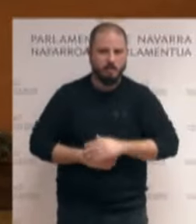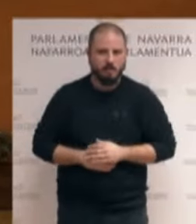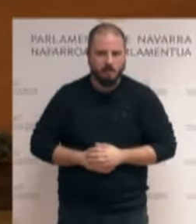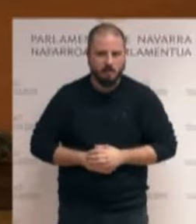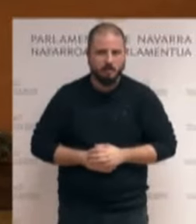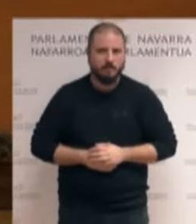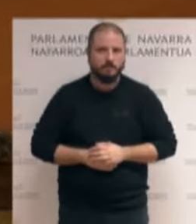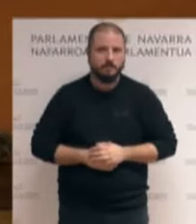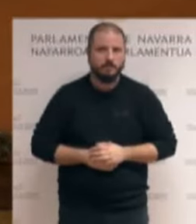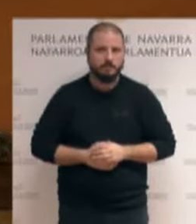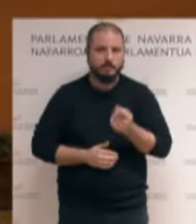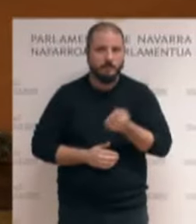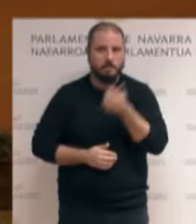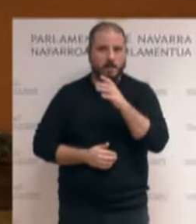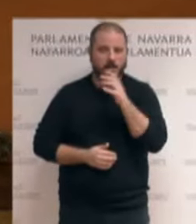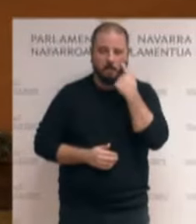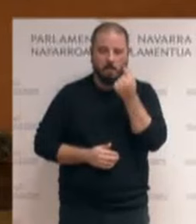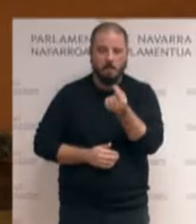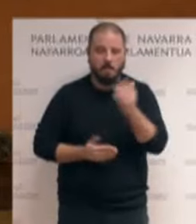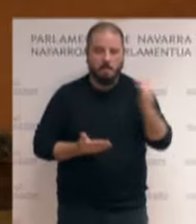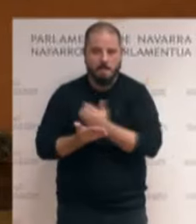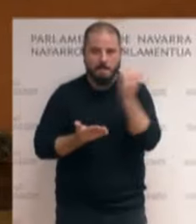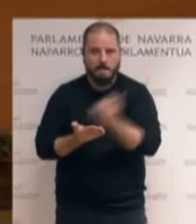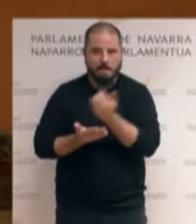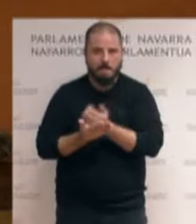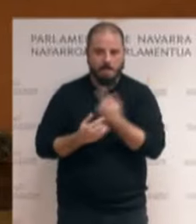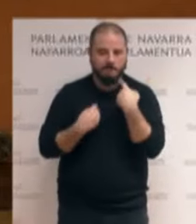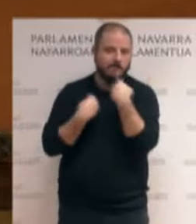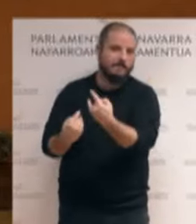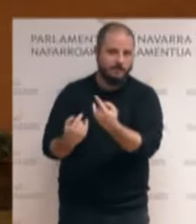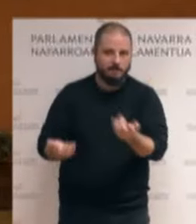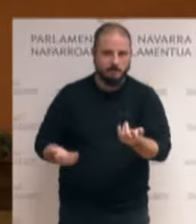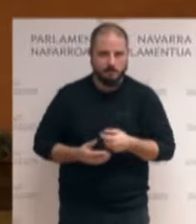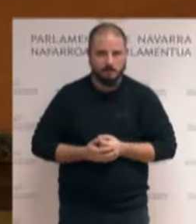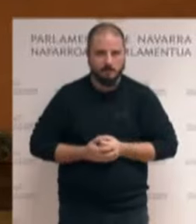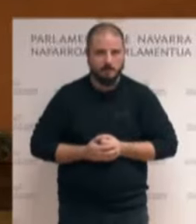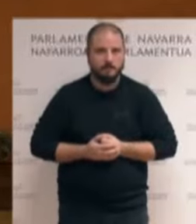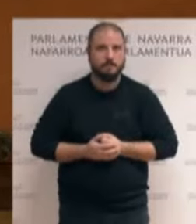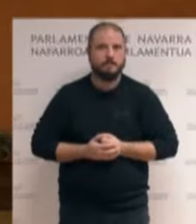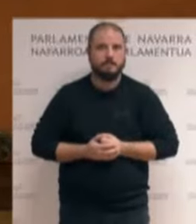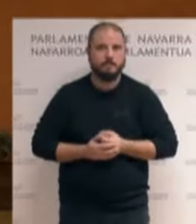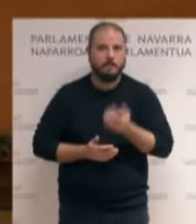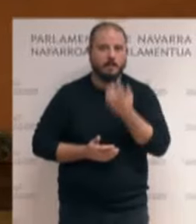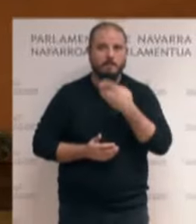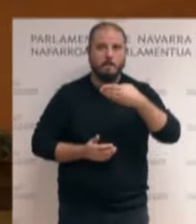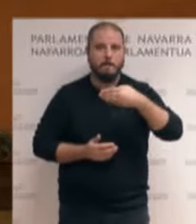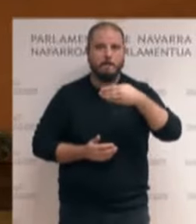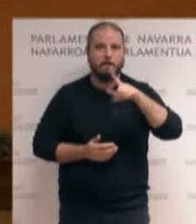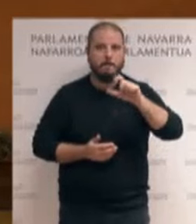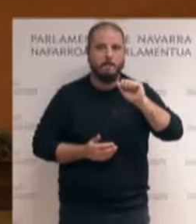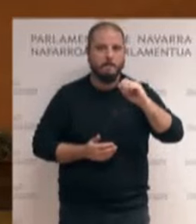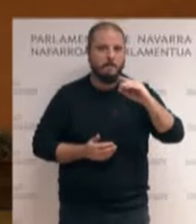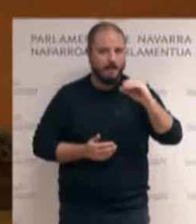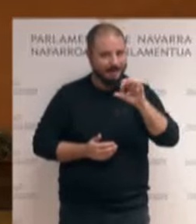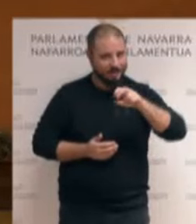la especulación y el abuso llama a este tipo de negocios sin escrúpulos y a los fondos buitres. Por ejemplo, Blackstone, que ya está operando en Navarra.